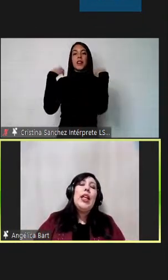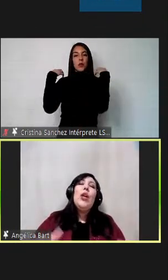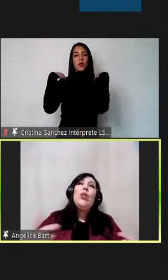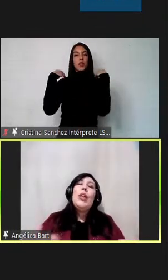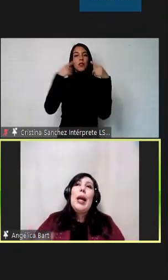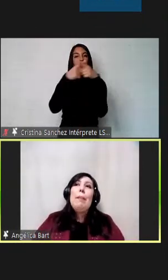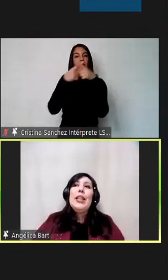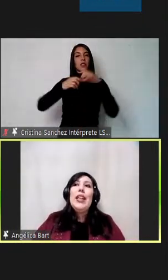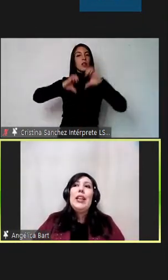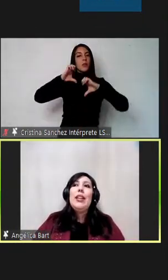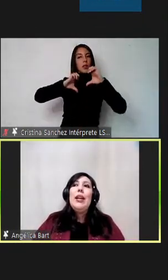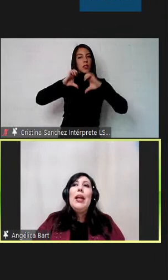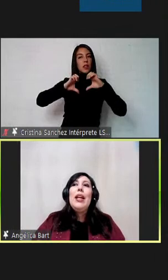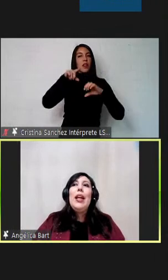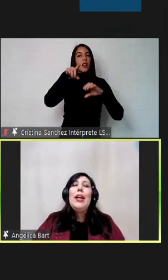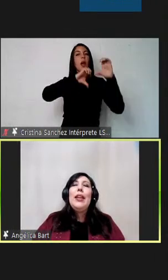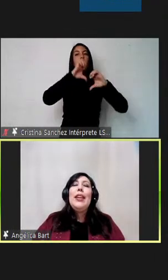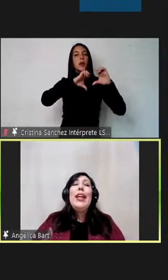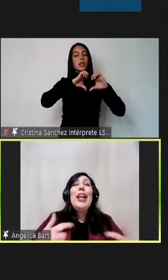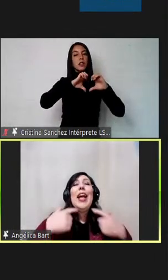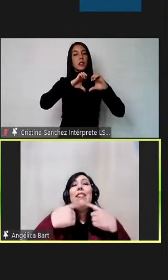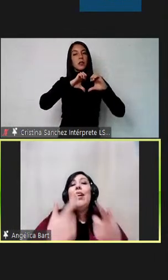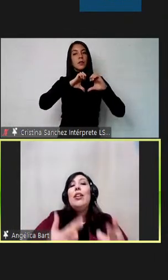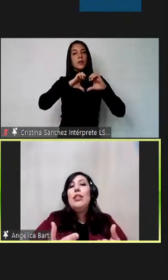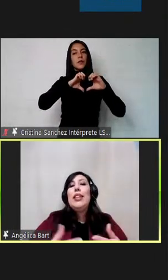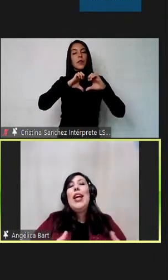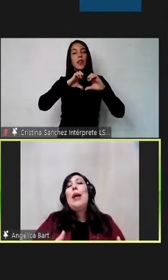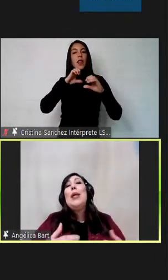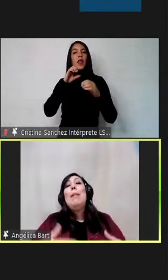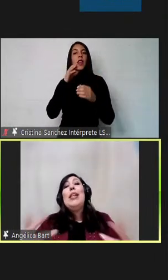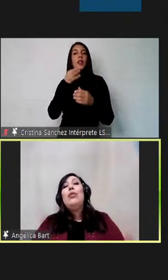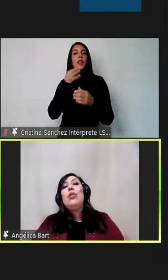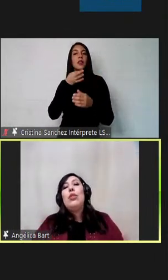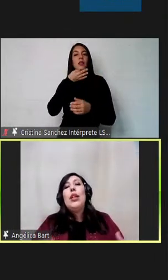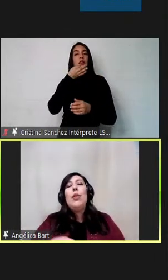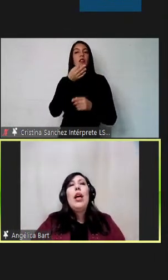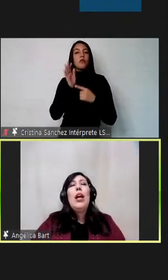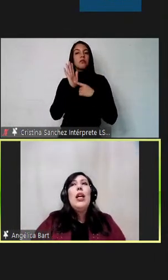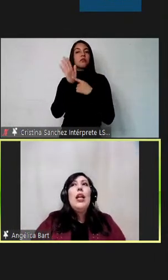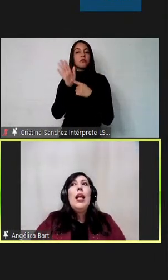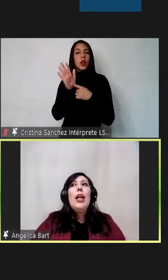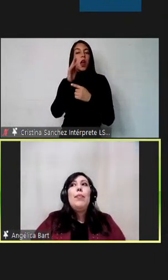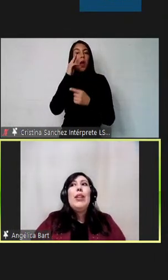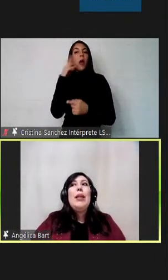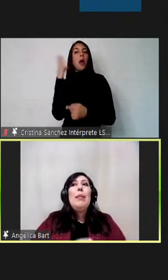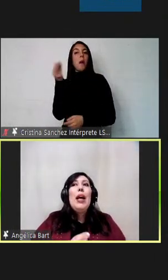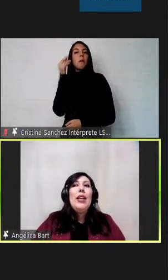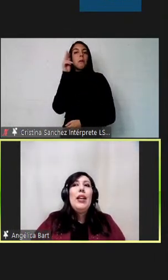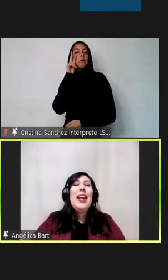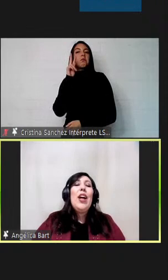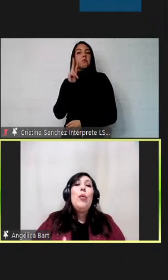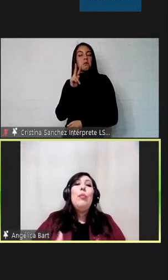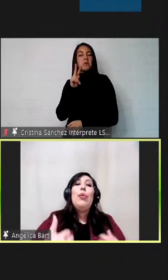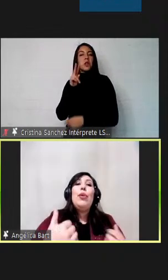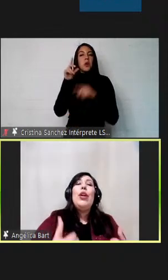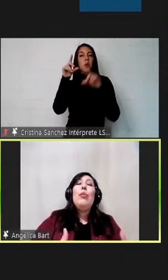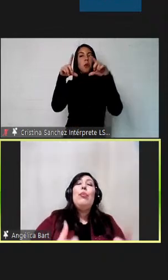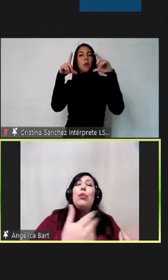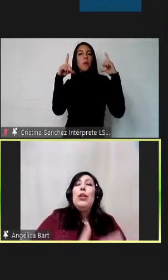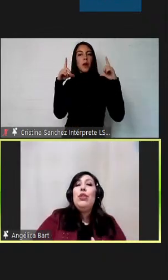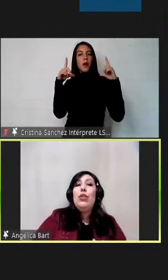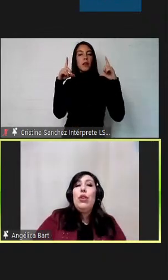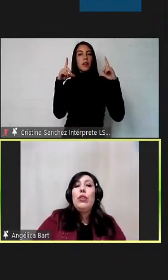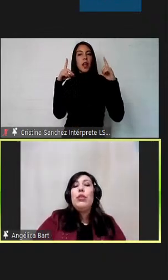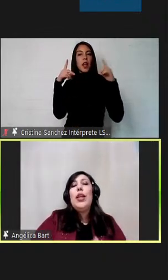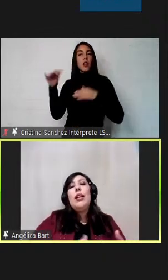empresarial donde las empresas declaraban y era bien visto tener una imagen que era de